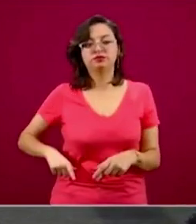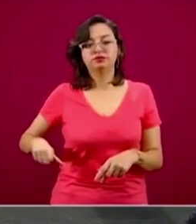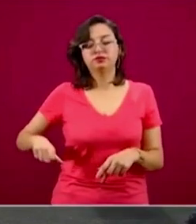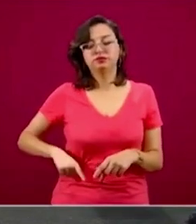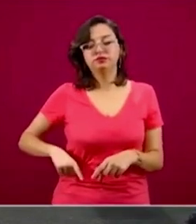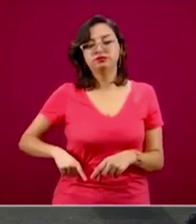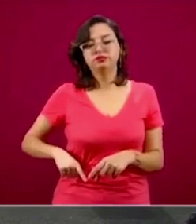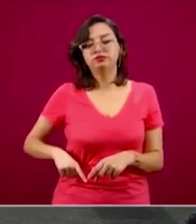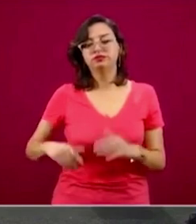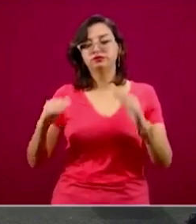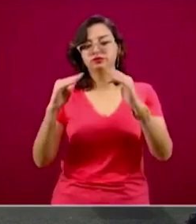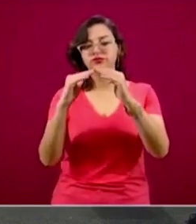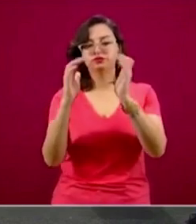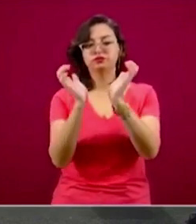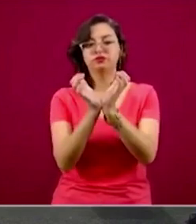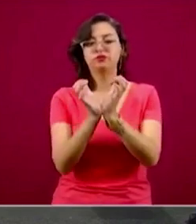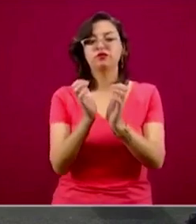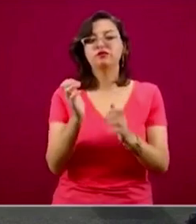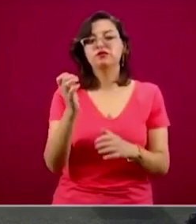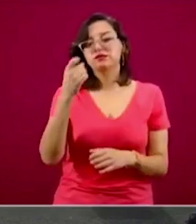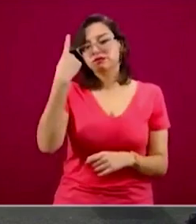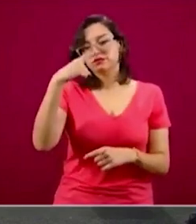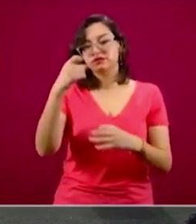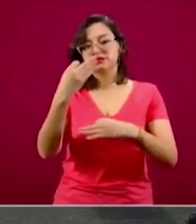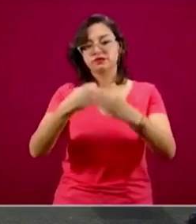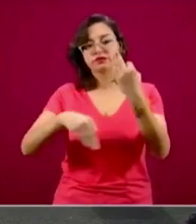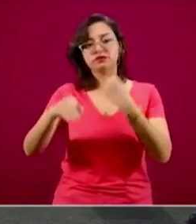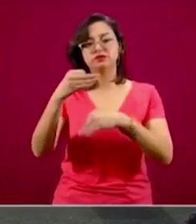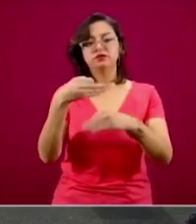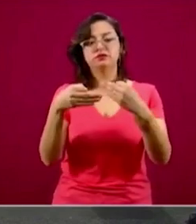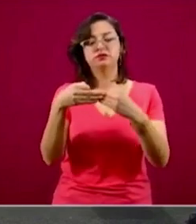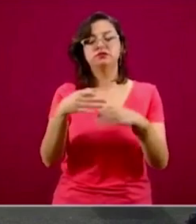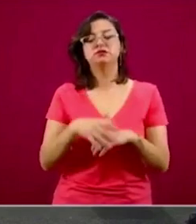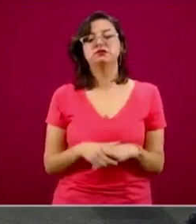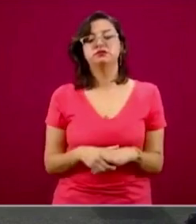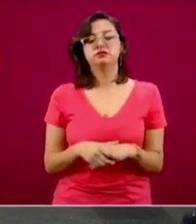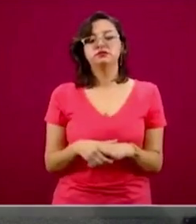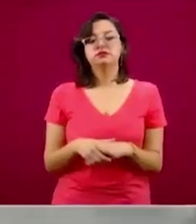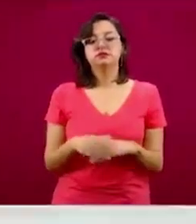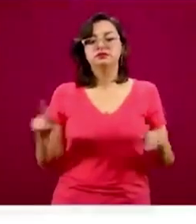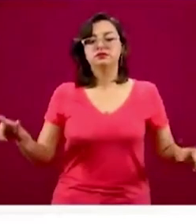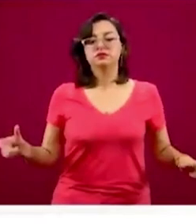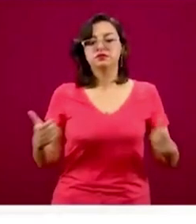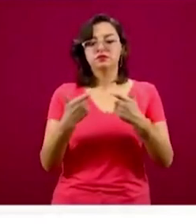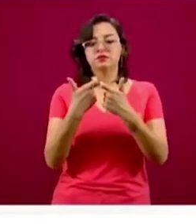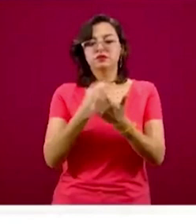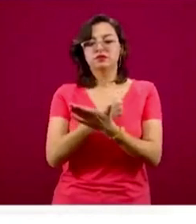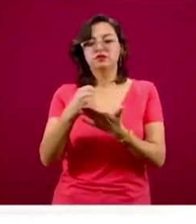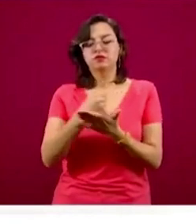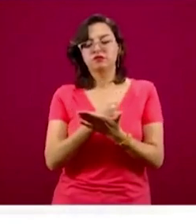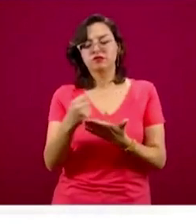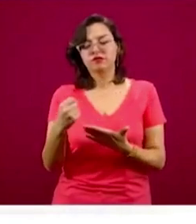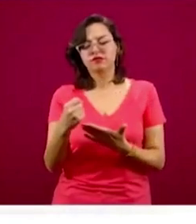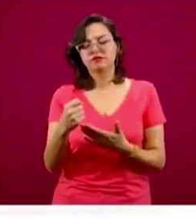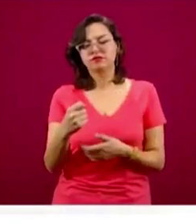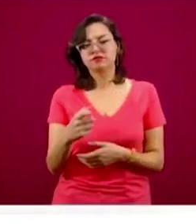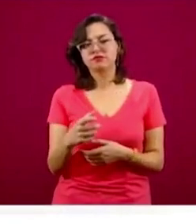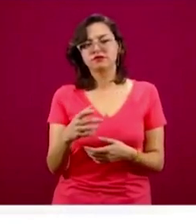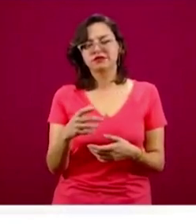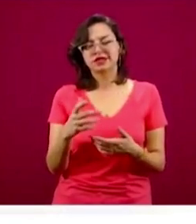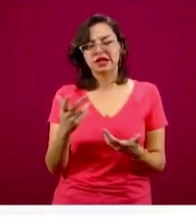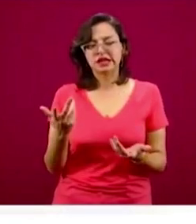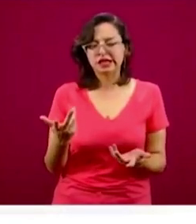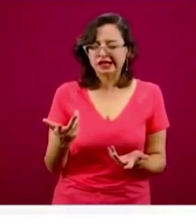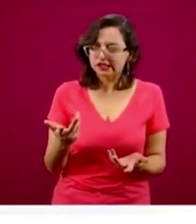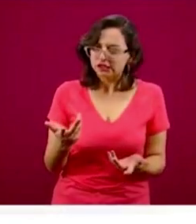es un cofinanciado, el cual… Primero, antes que nada les voy a platicar